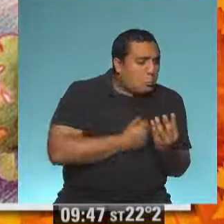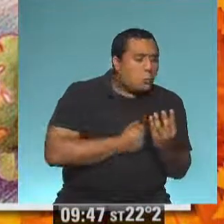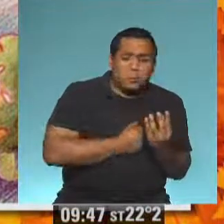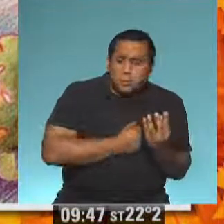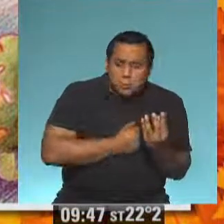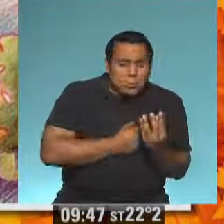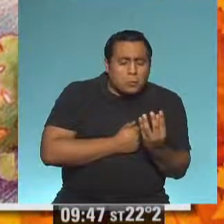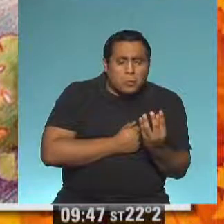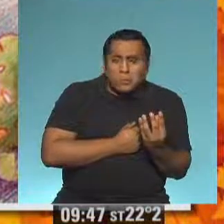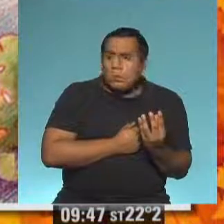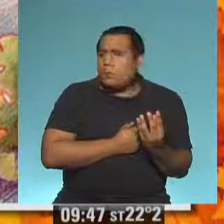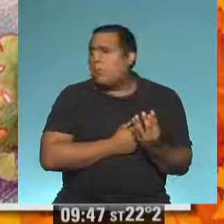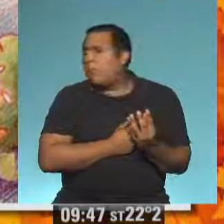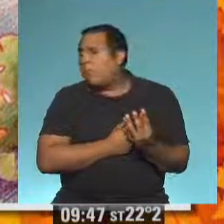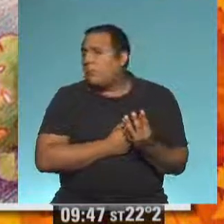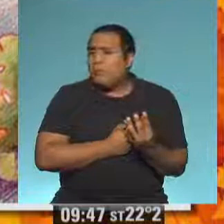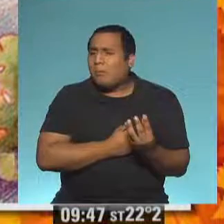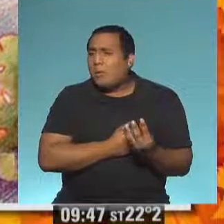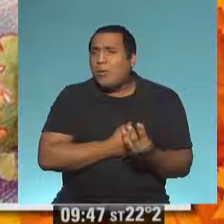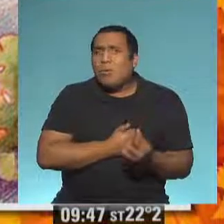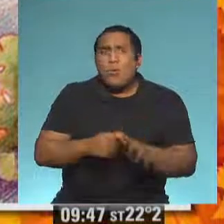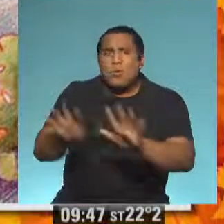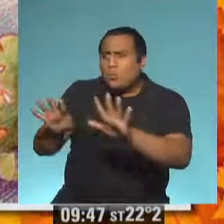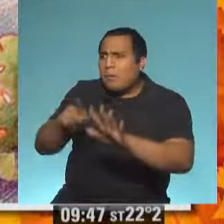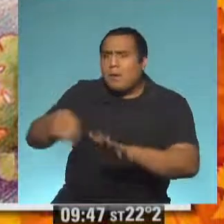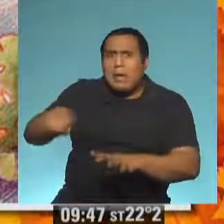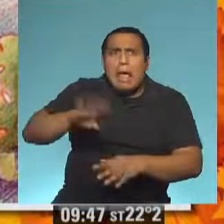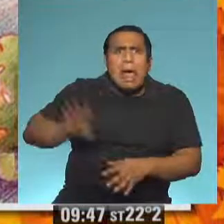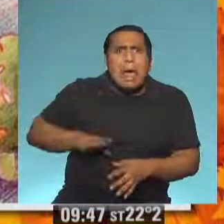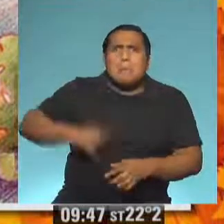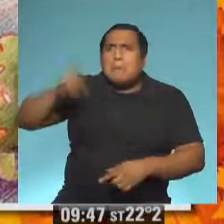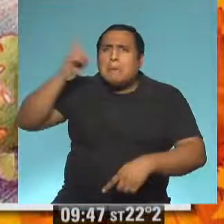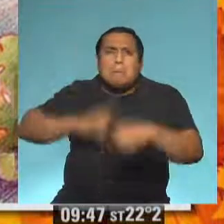Y nueve criaturas hambrientas que no paran de llorar.